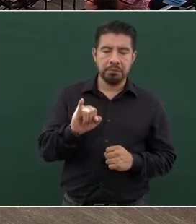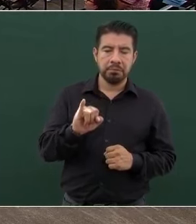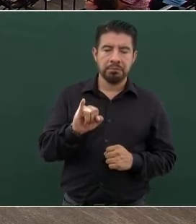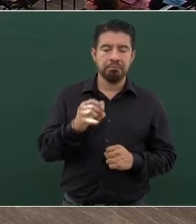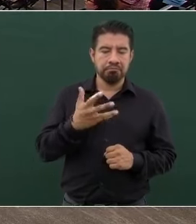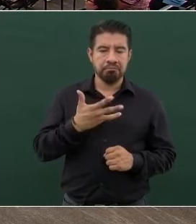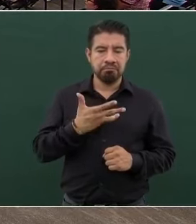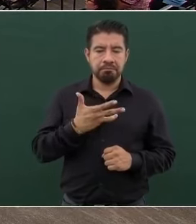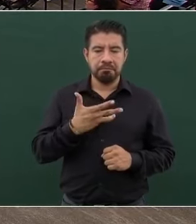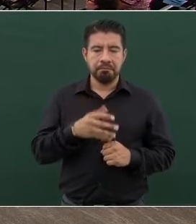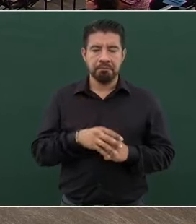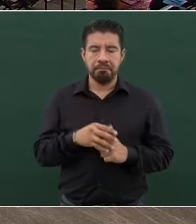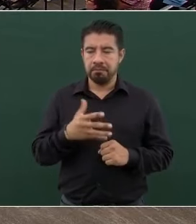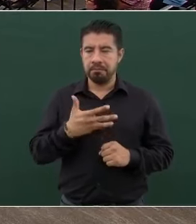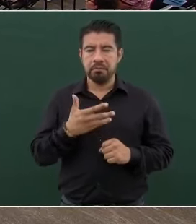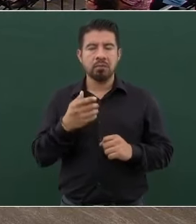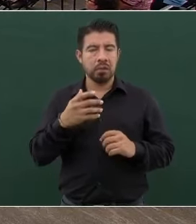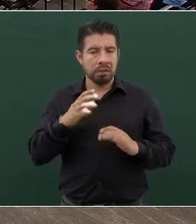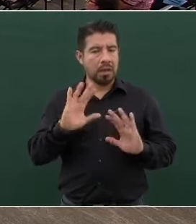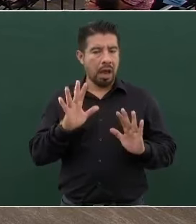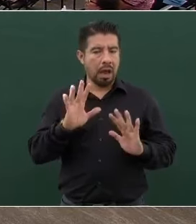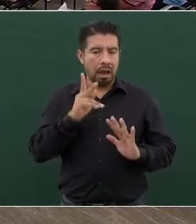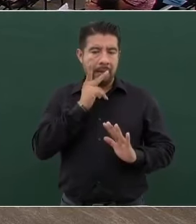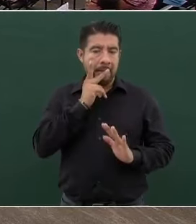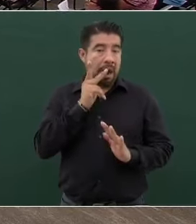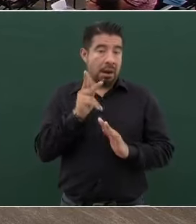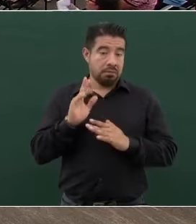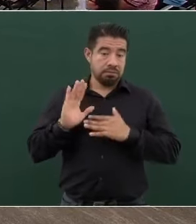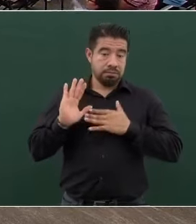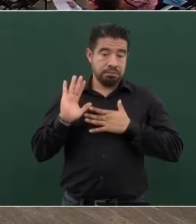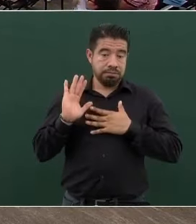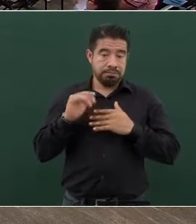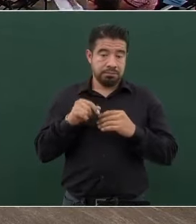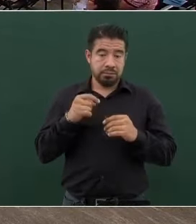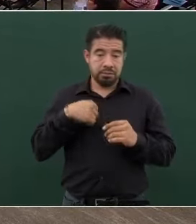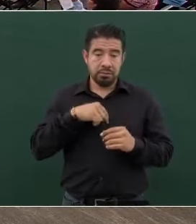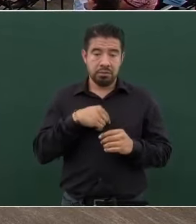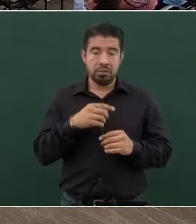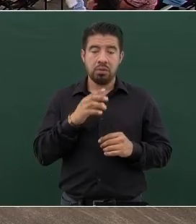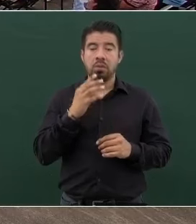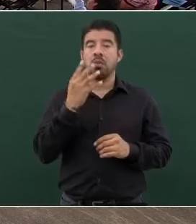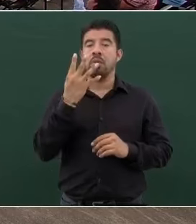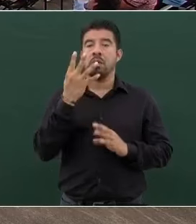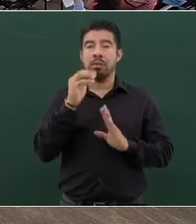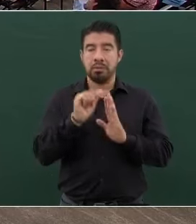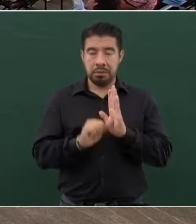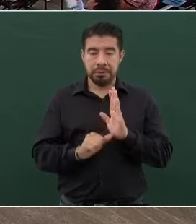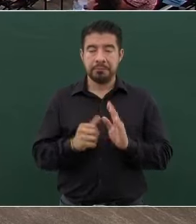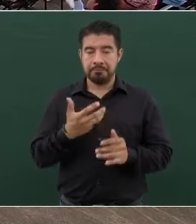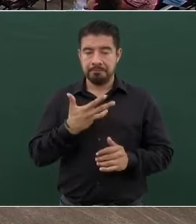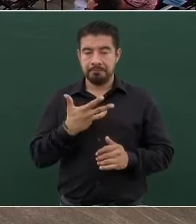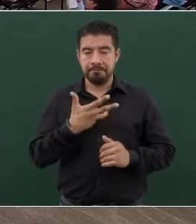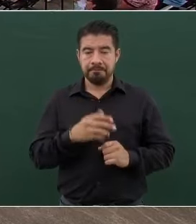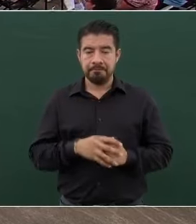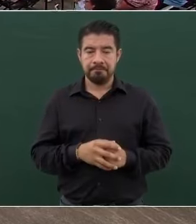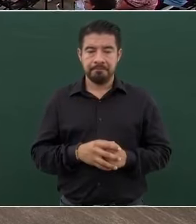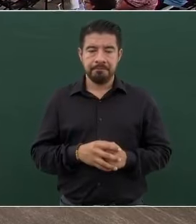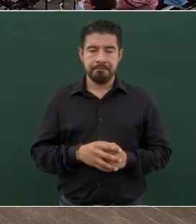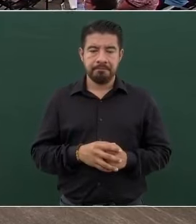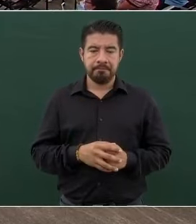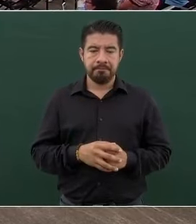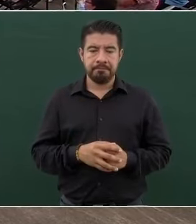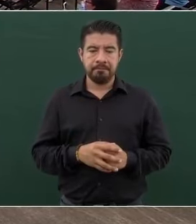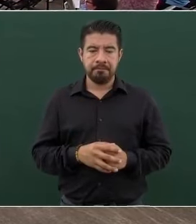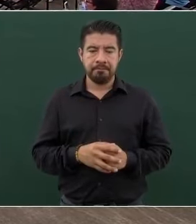sí, además es un compromiso, faltan cuatro meses, es esta zona.